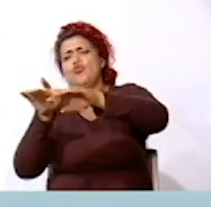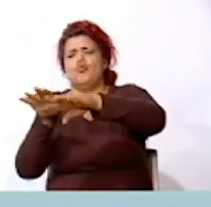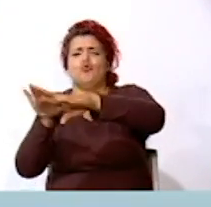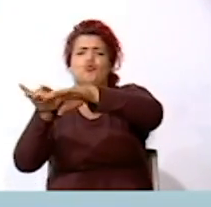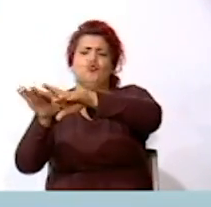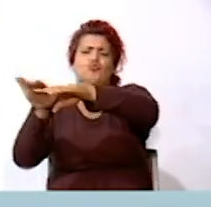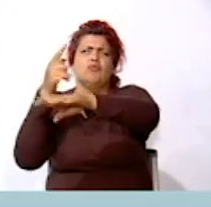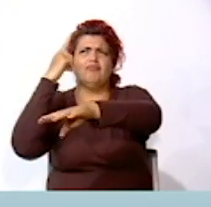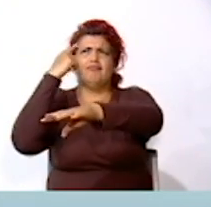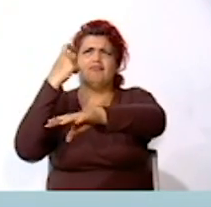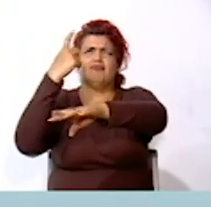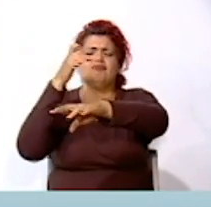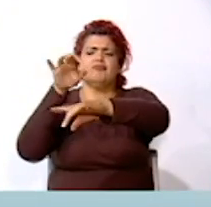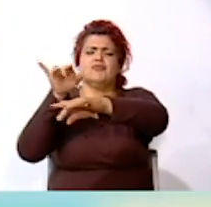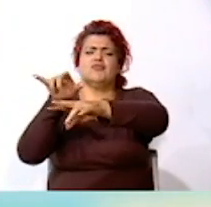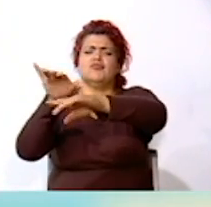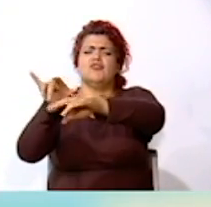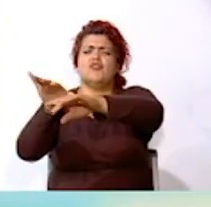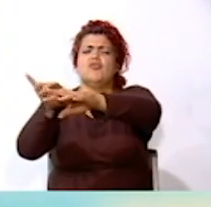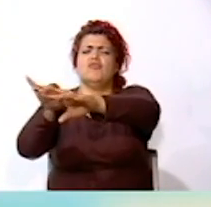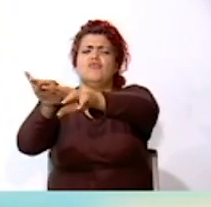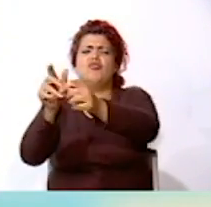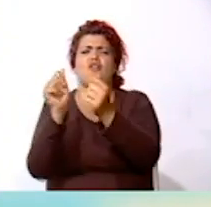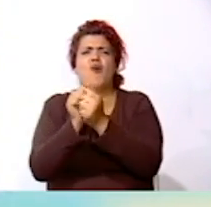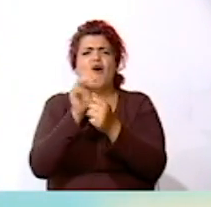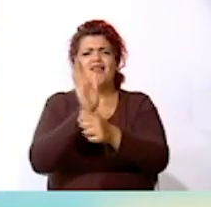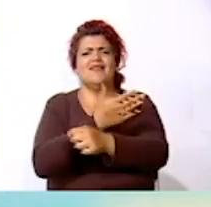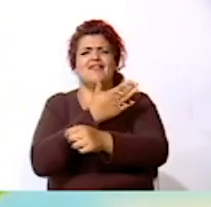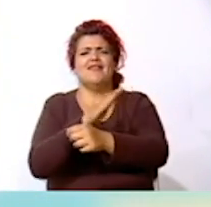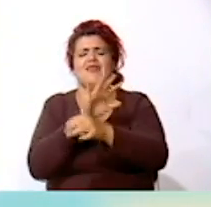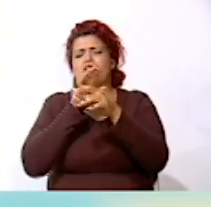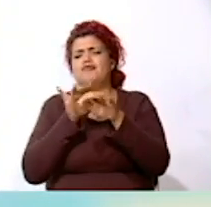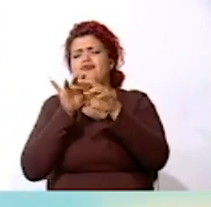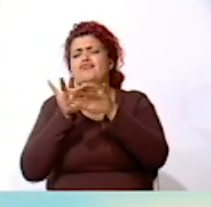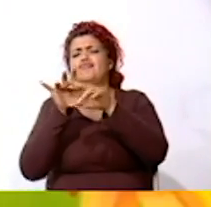mis pensamientos con esta canción